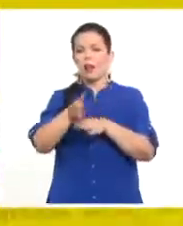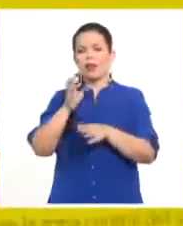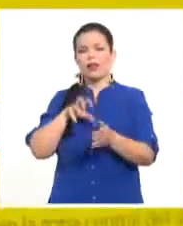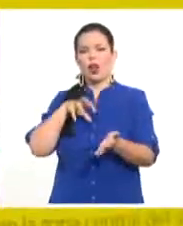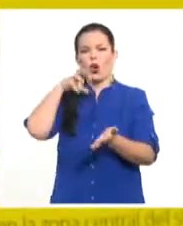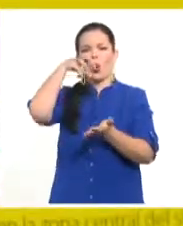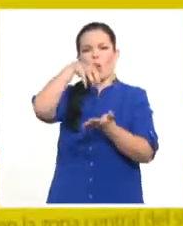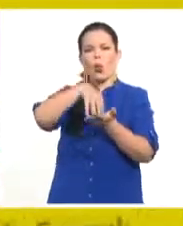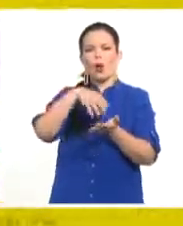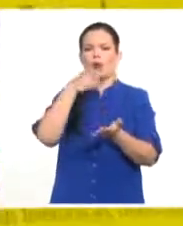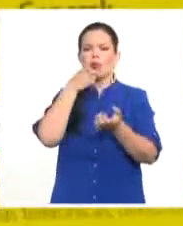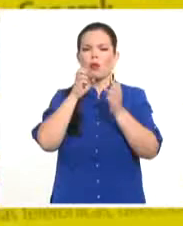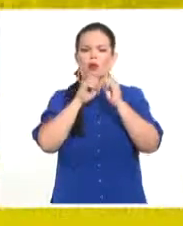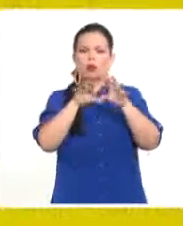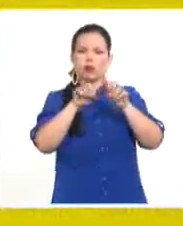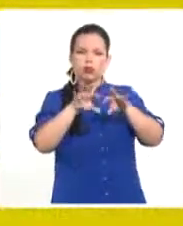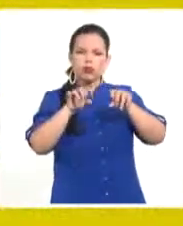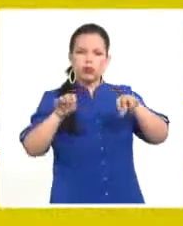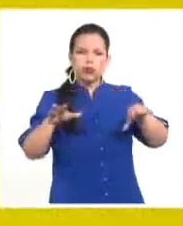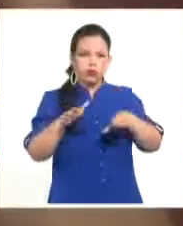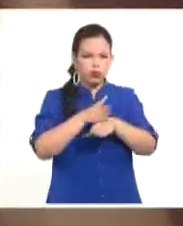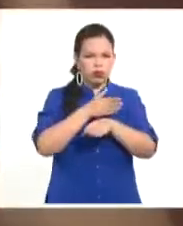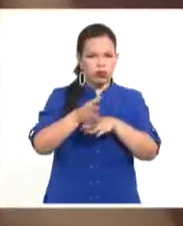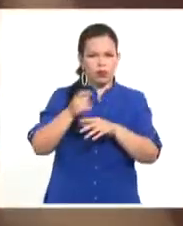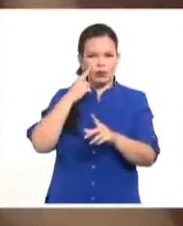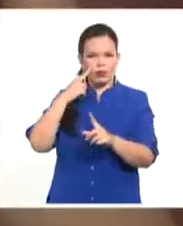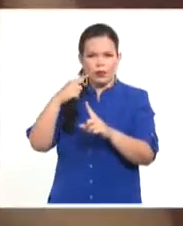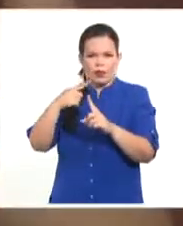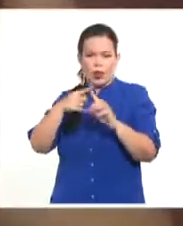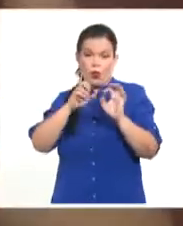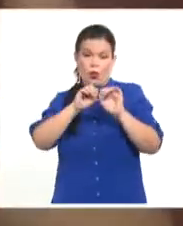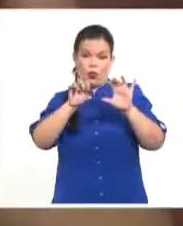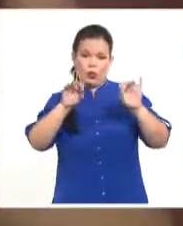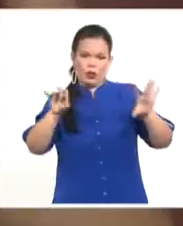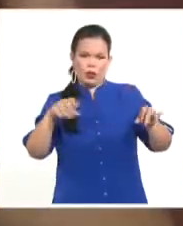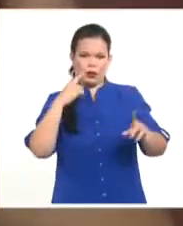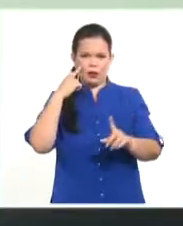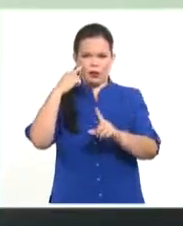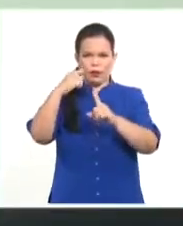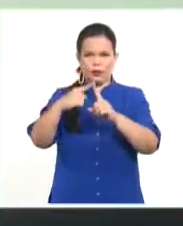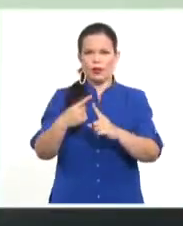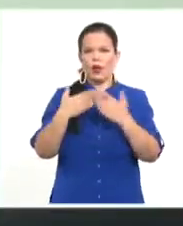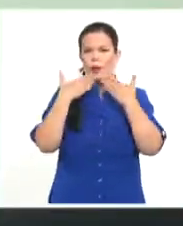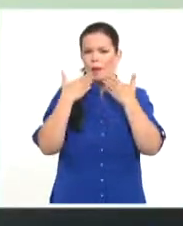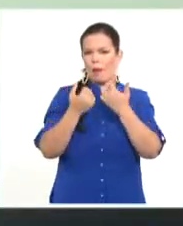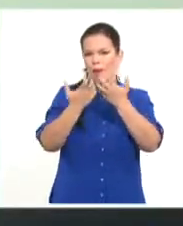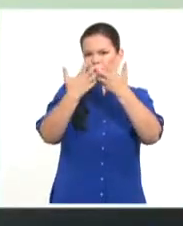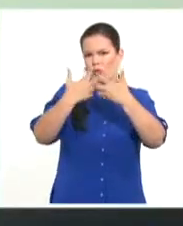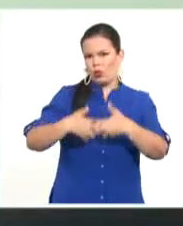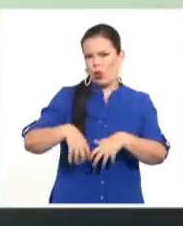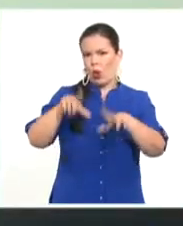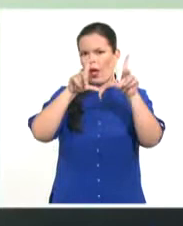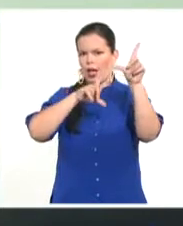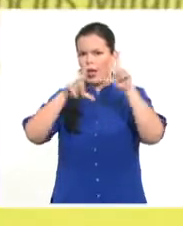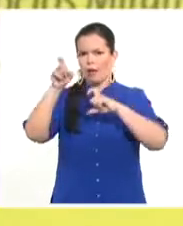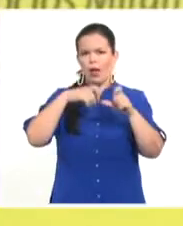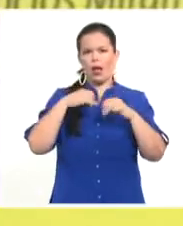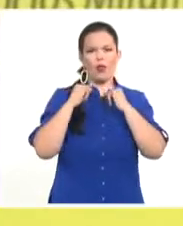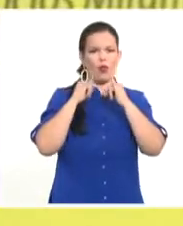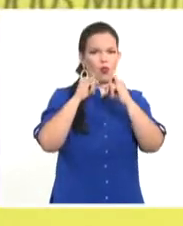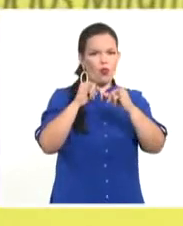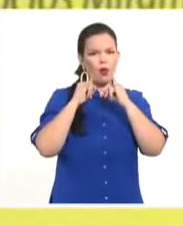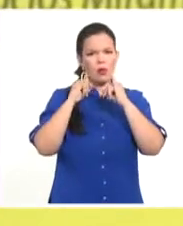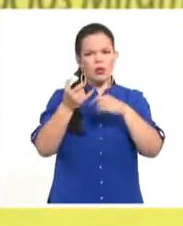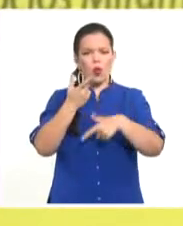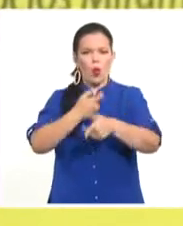desarrollan a través de distintos objetos publicitarios dirigidos a la promoción de imágenes e informaciones comerciales acerca de